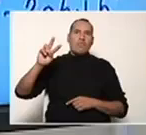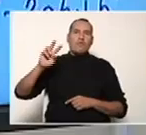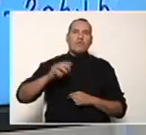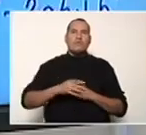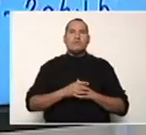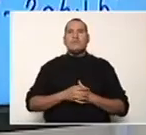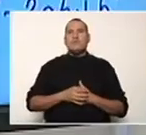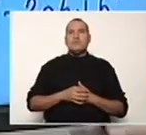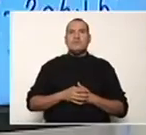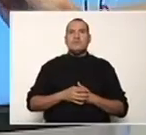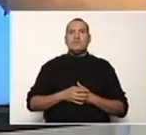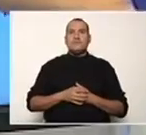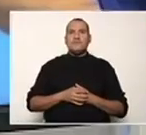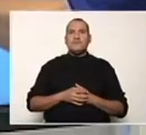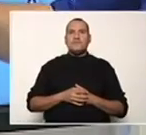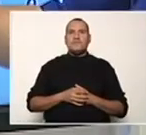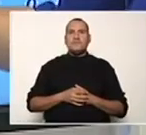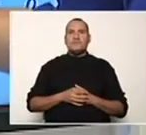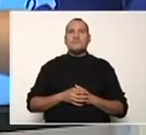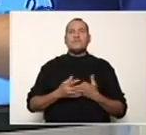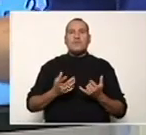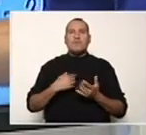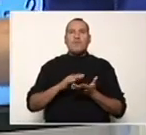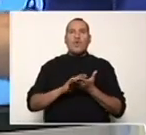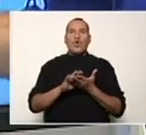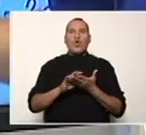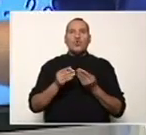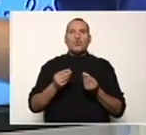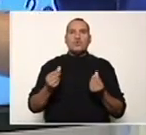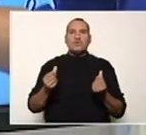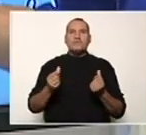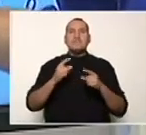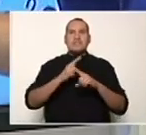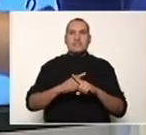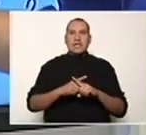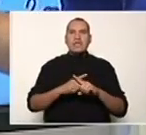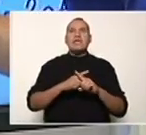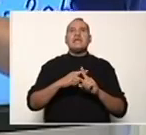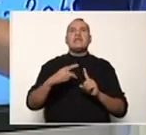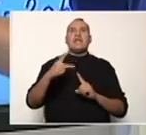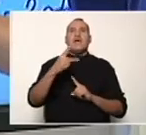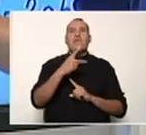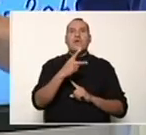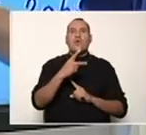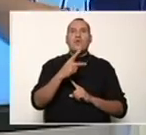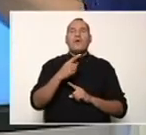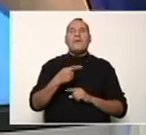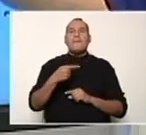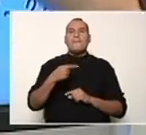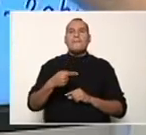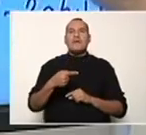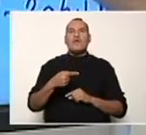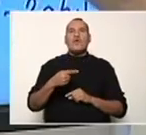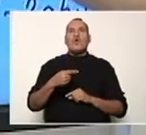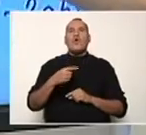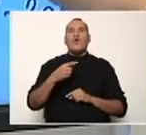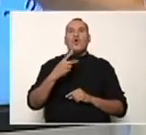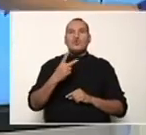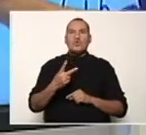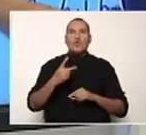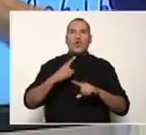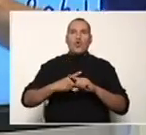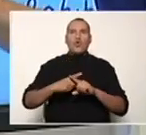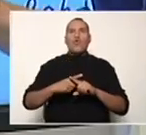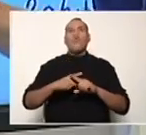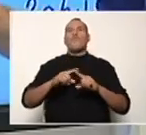al cuadrado. Vamos a operarlo ahora. x al cuadrado es x al cuadrado. Menos 4 por 2,